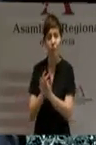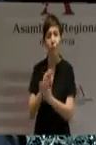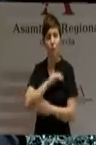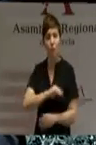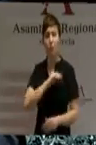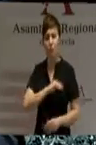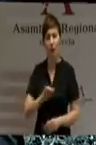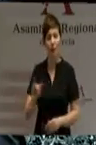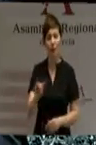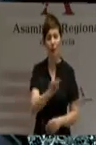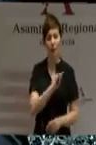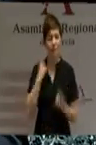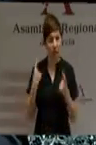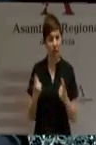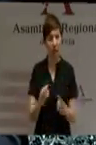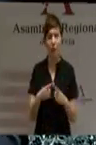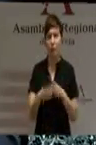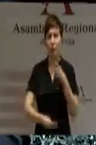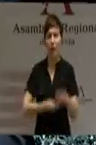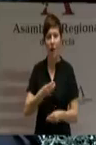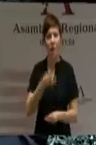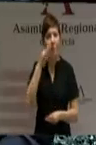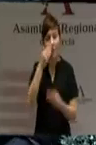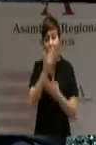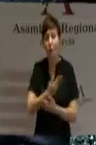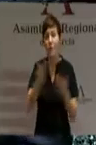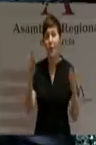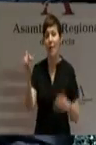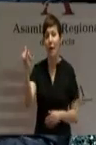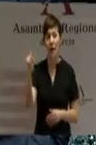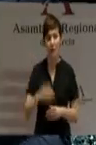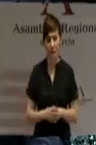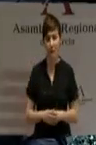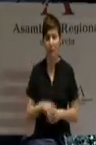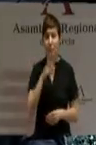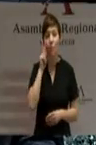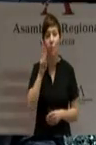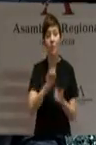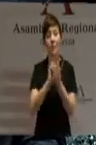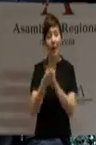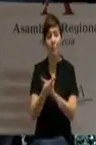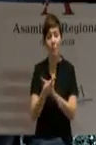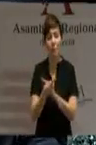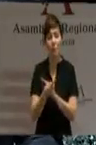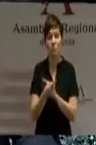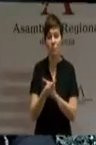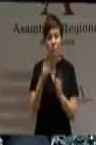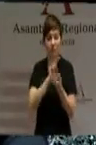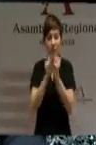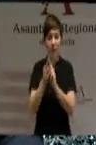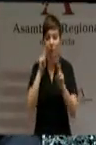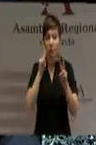ahora más que nunca tenemos confianza. Tenemos confianza porque vemos un cambio de tendencia. Tenemos